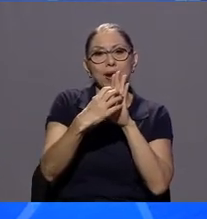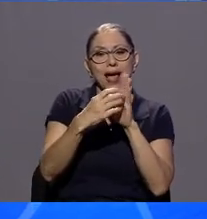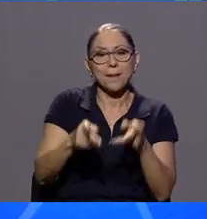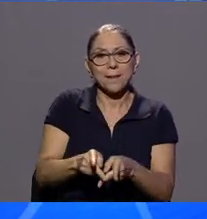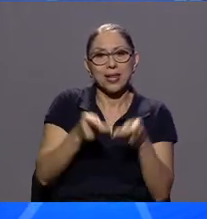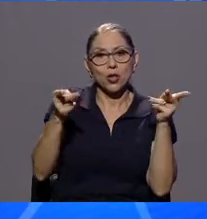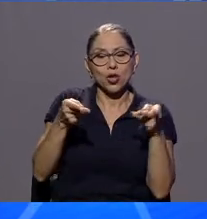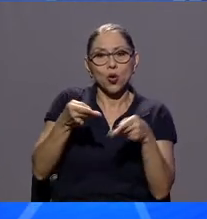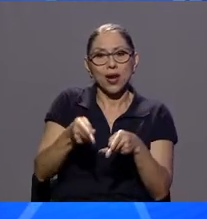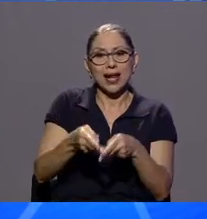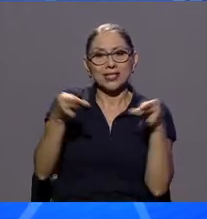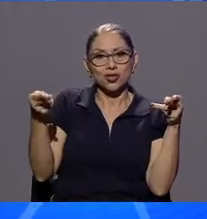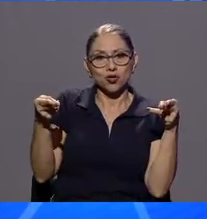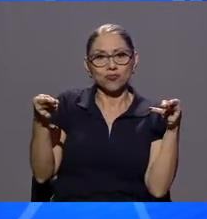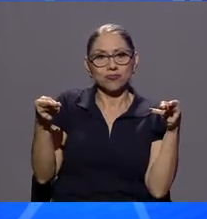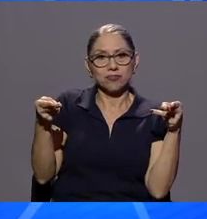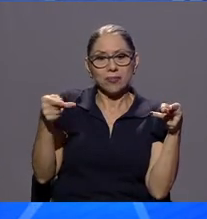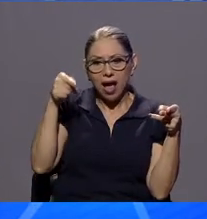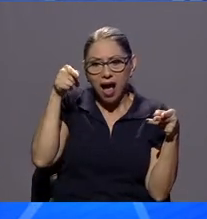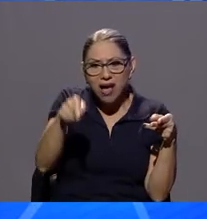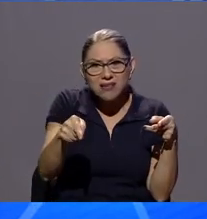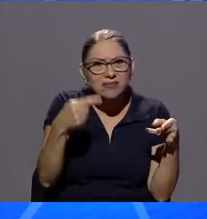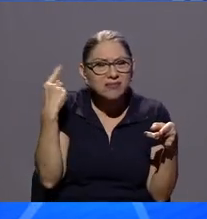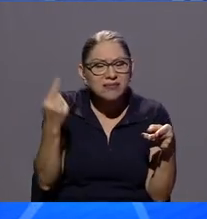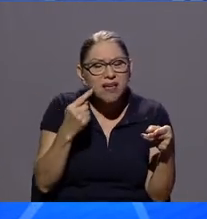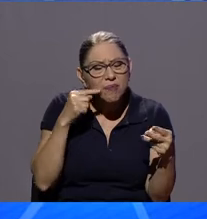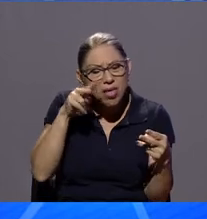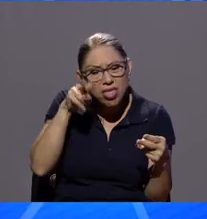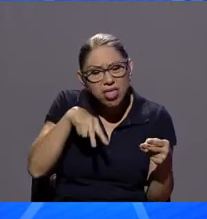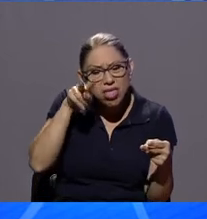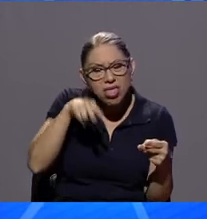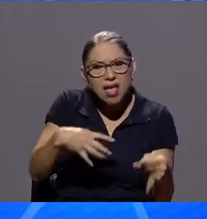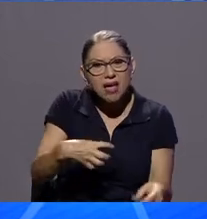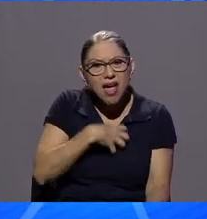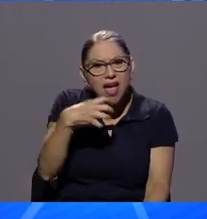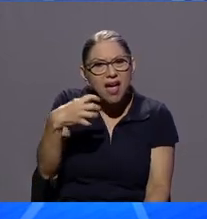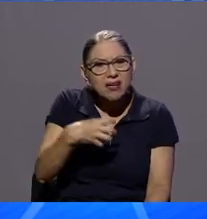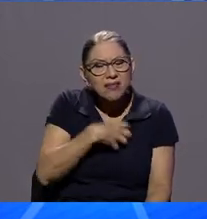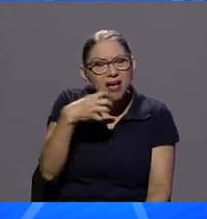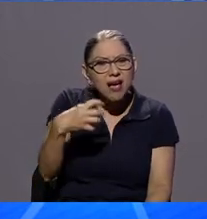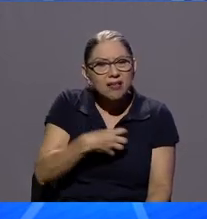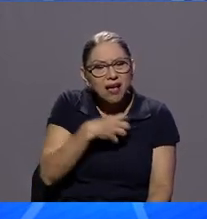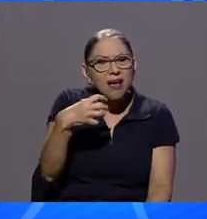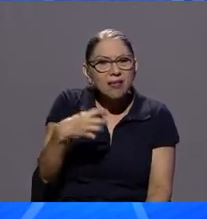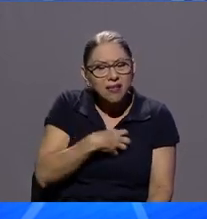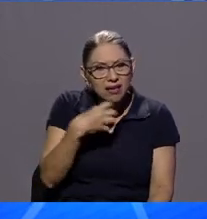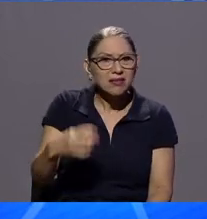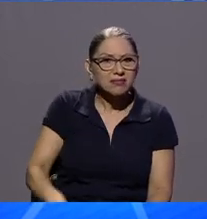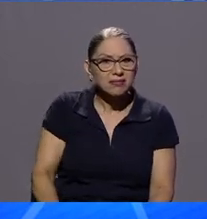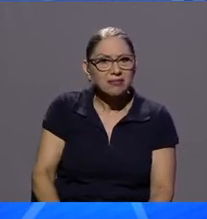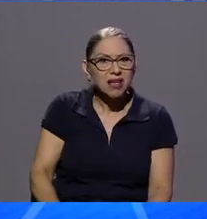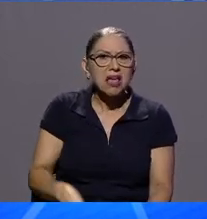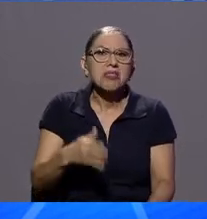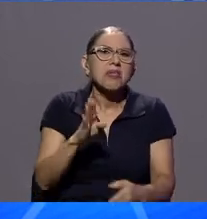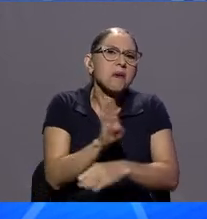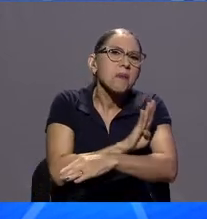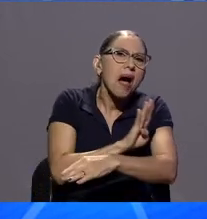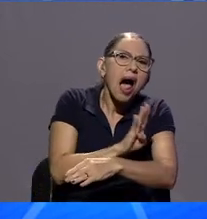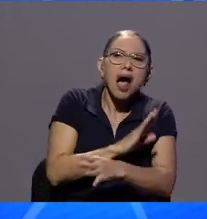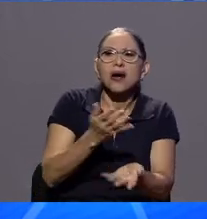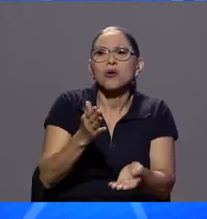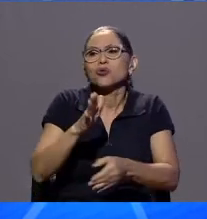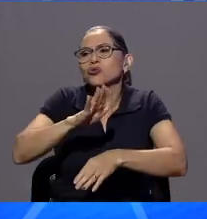muy a menudo encuentra usted quejas muy muy a menudo de bancos de electromésticos de garantías etcétera